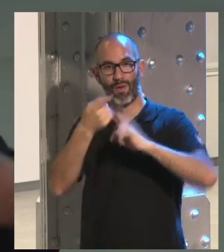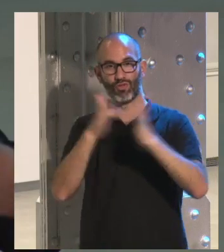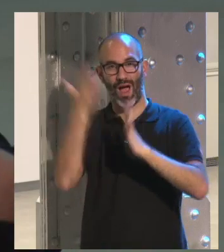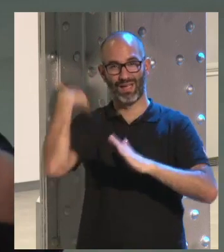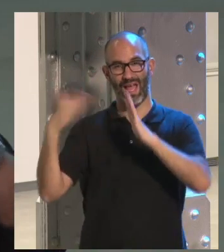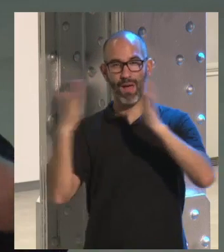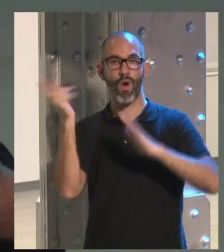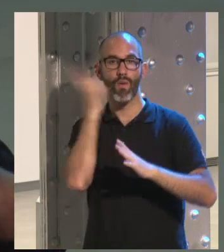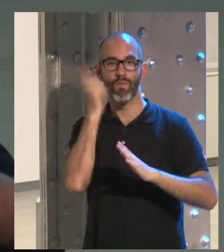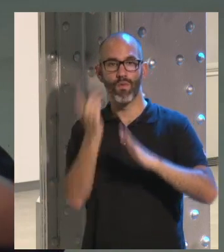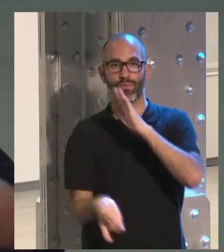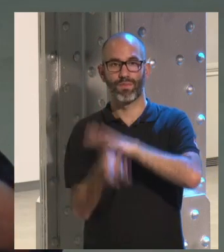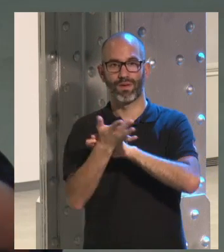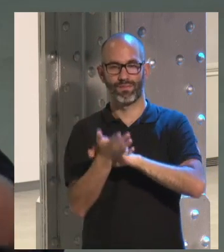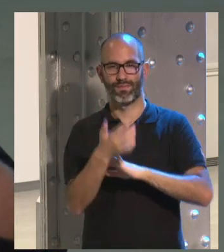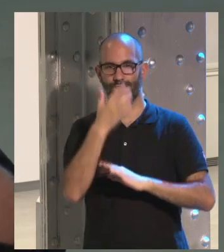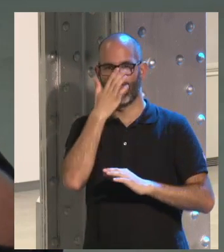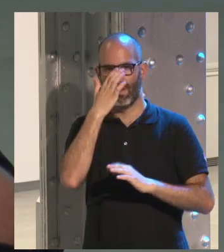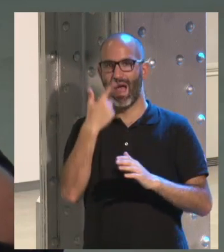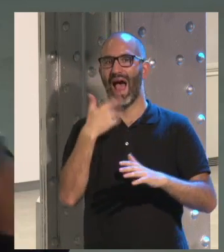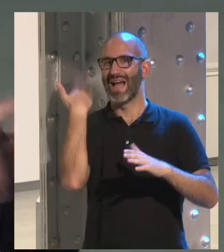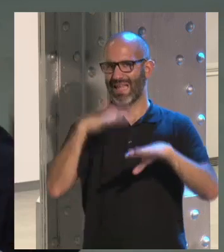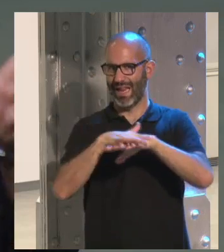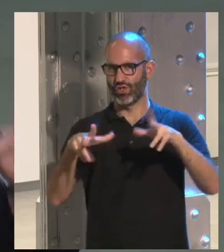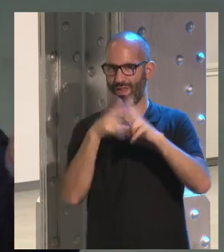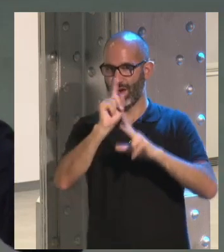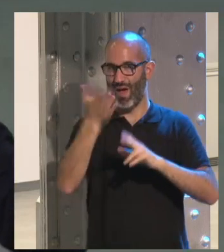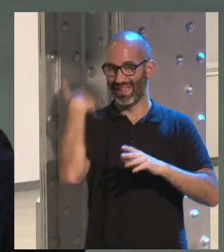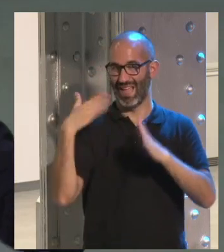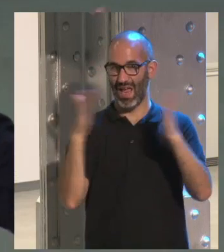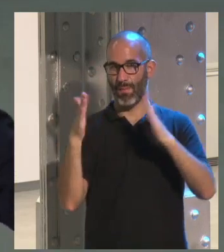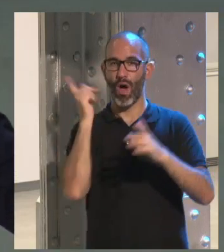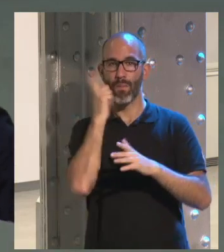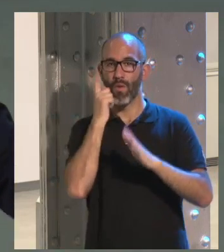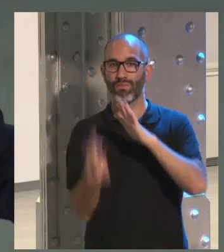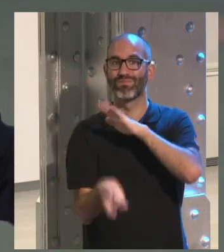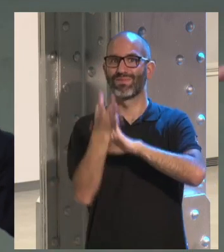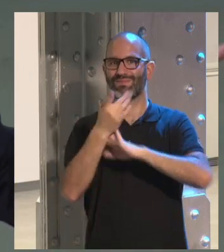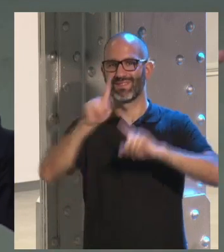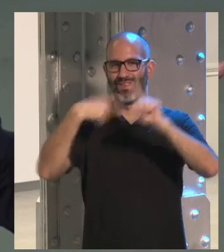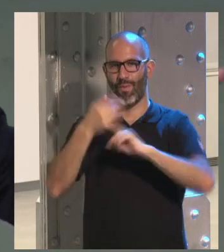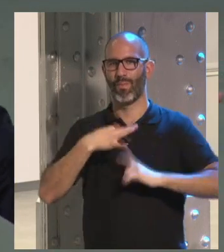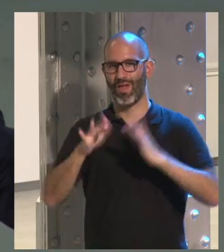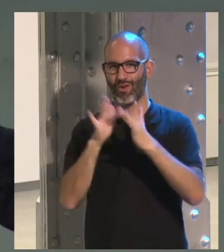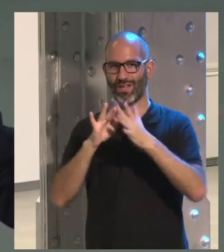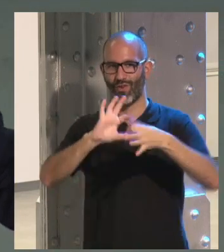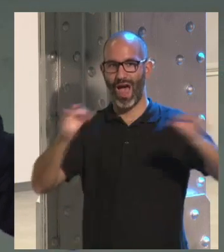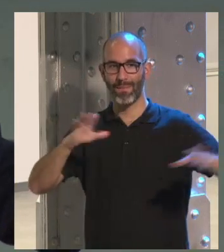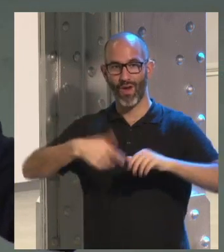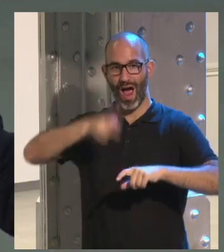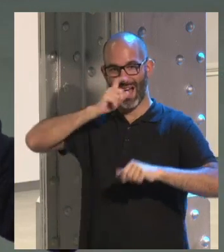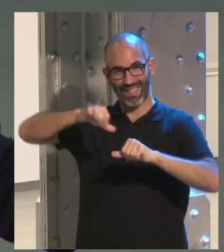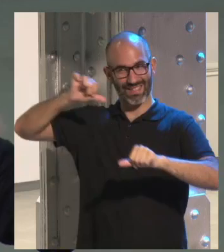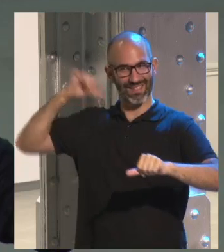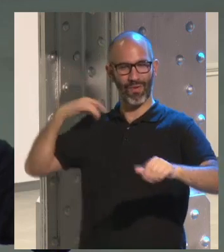época del móvil no estaba tan implementado todavía las redes sociales les había permitido seguir en contacto con los amigos de antes